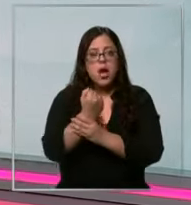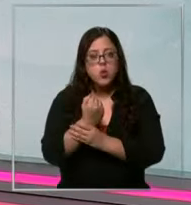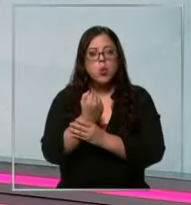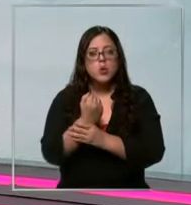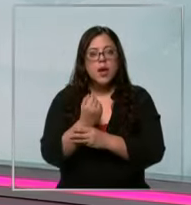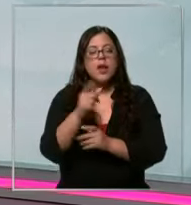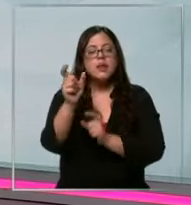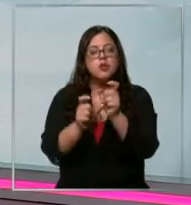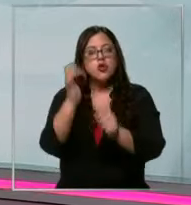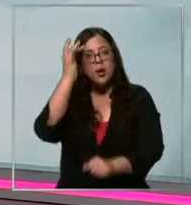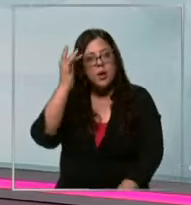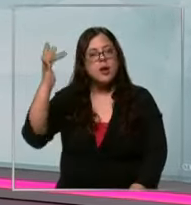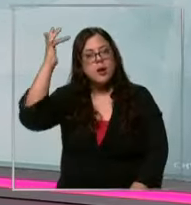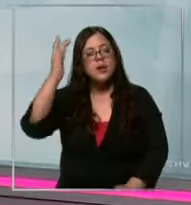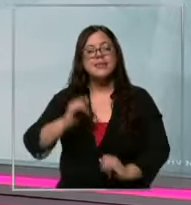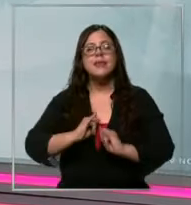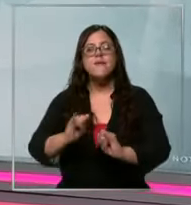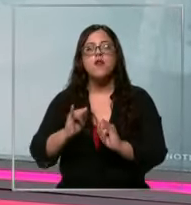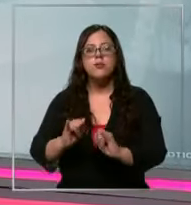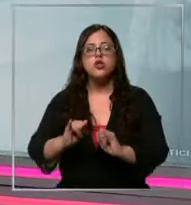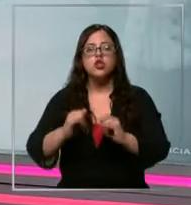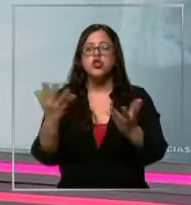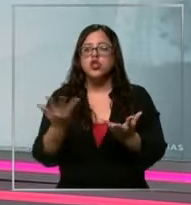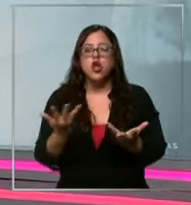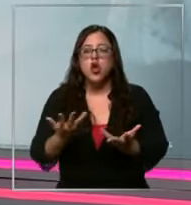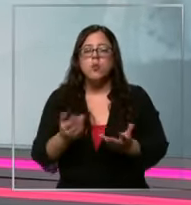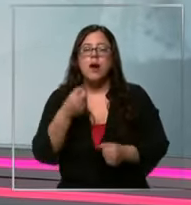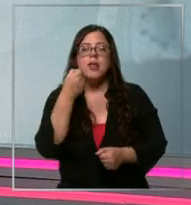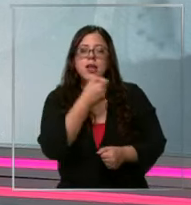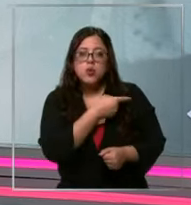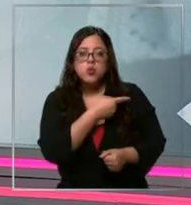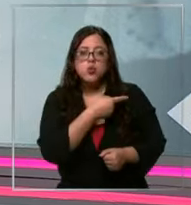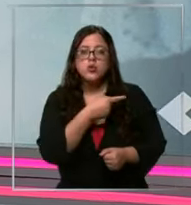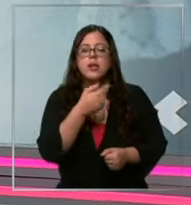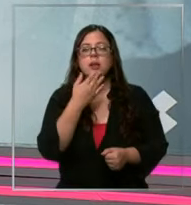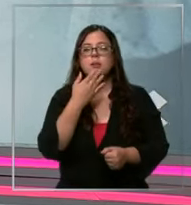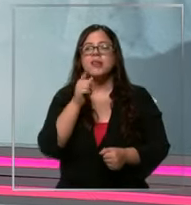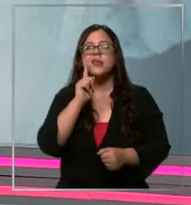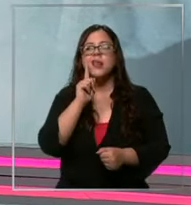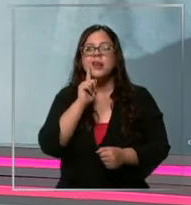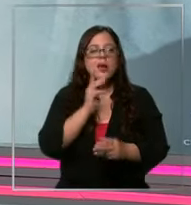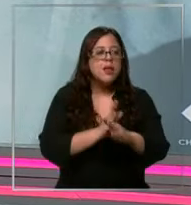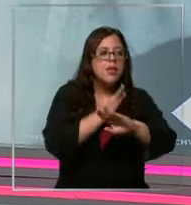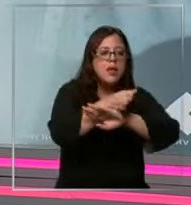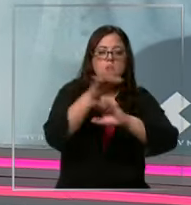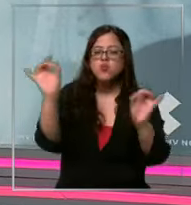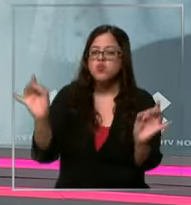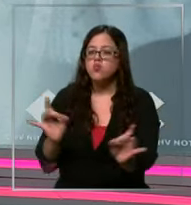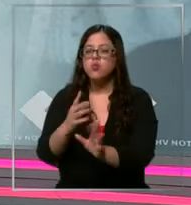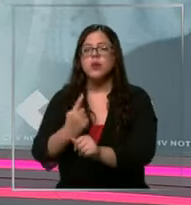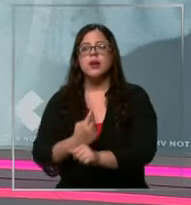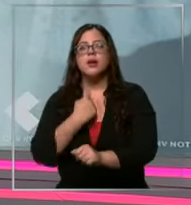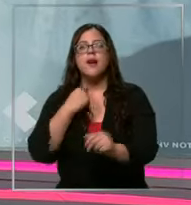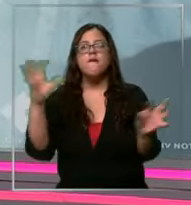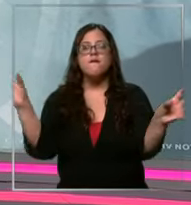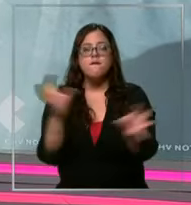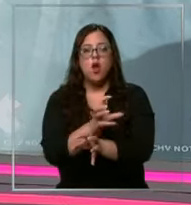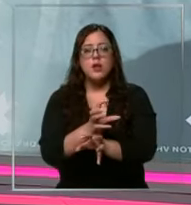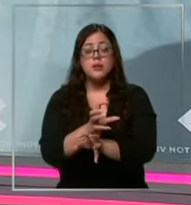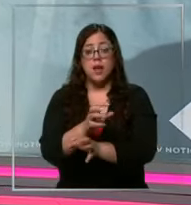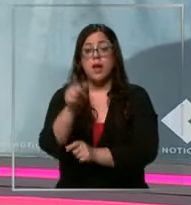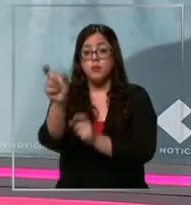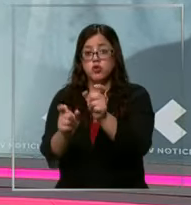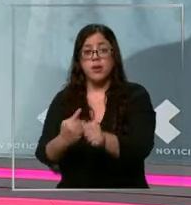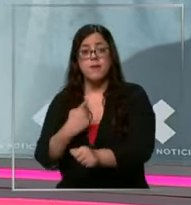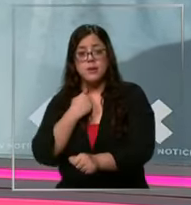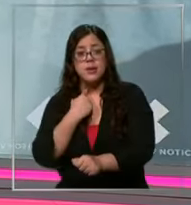de especialistas, información sobre cómo hacer las denuncias y a quiénes acudir en caso de ser víctimas de violencia. Y no solamente víctimas,